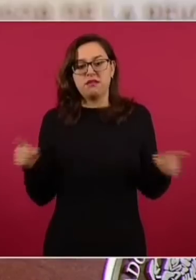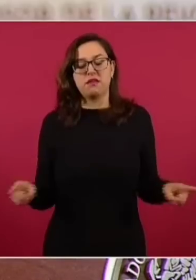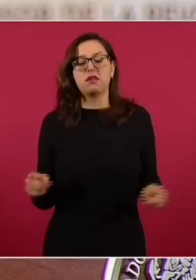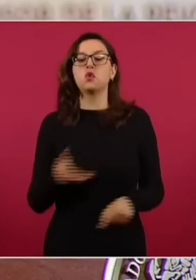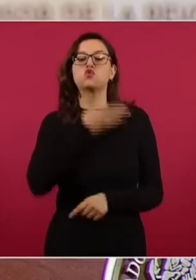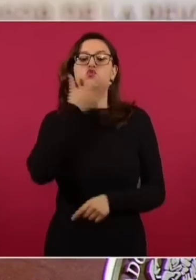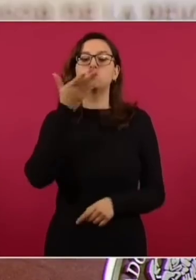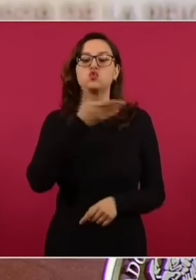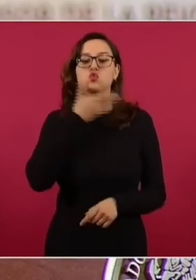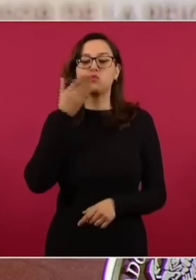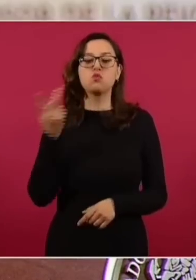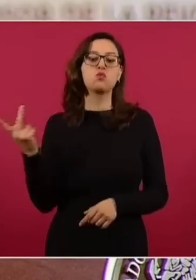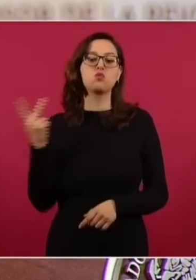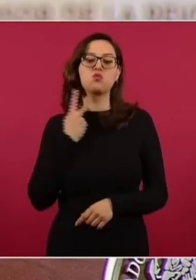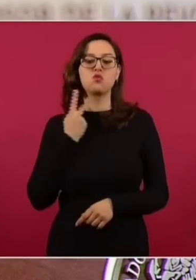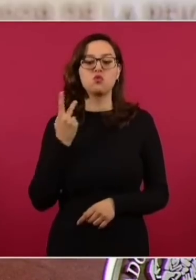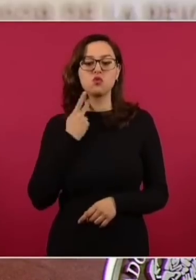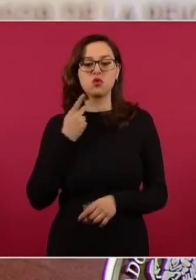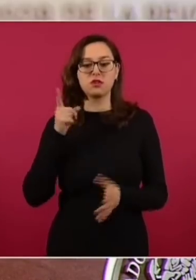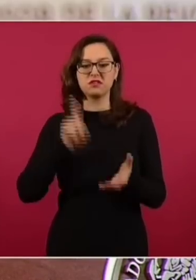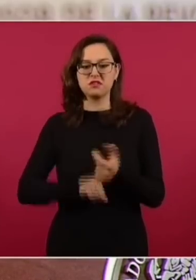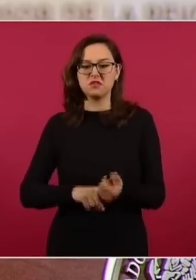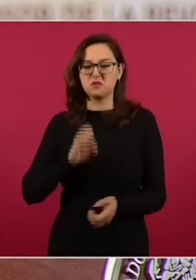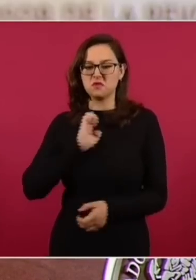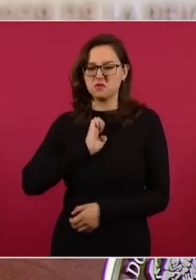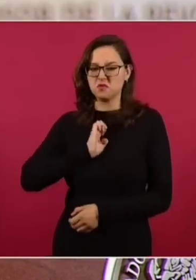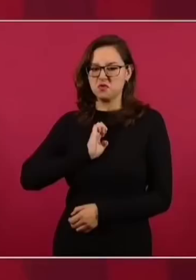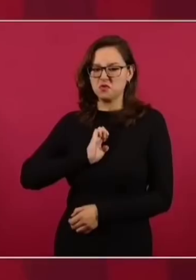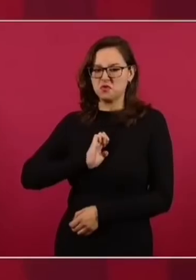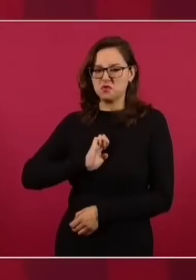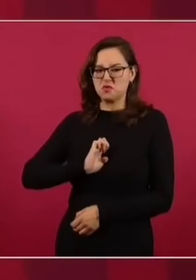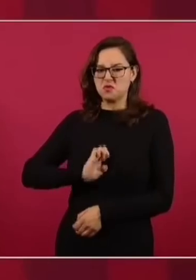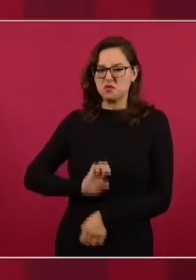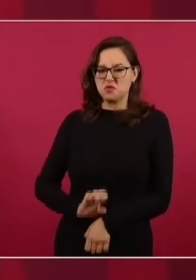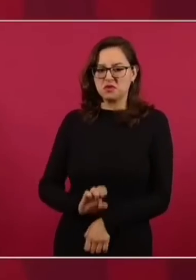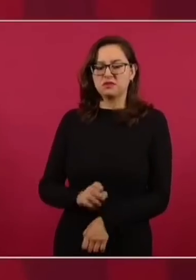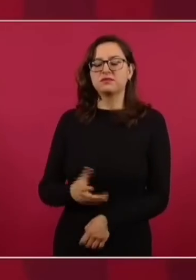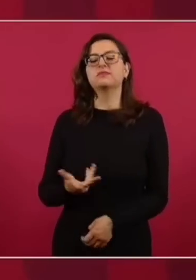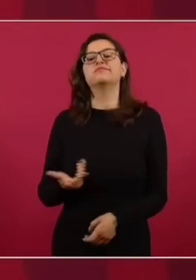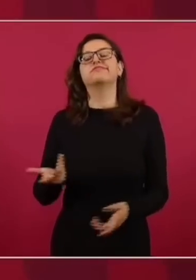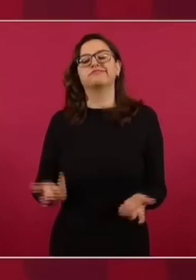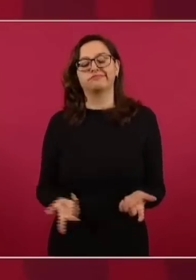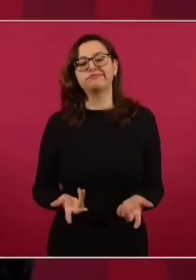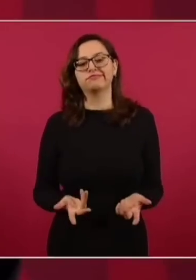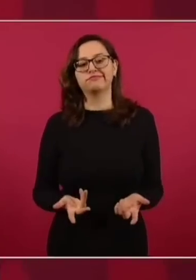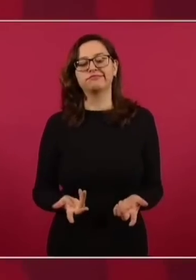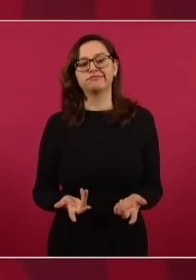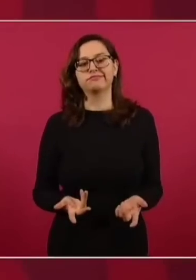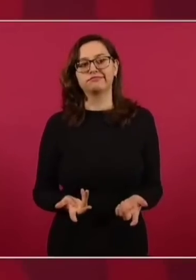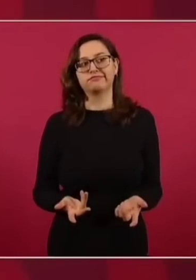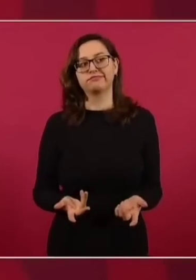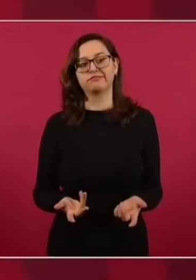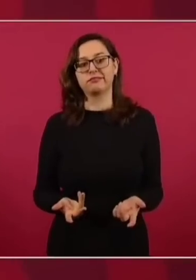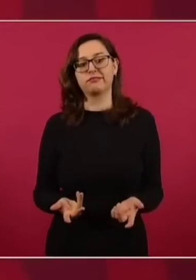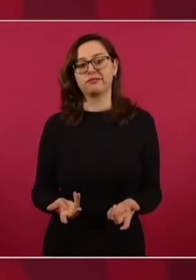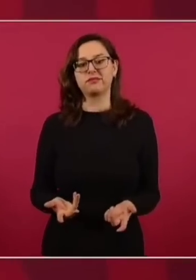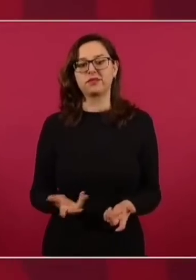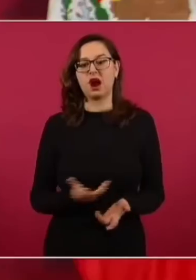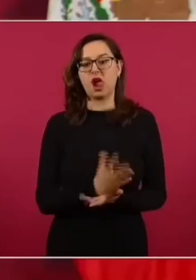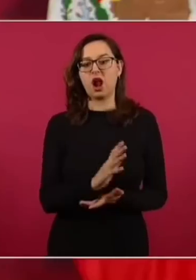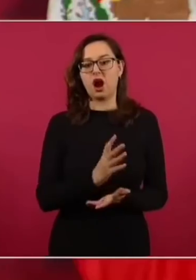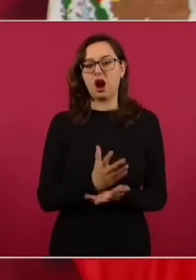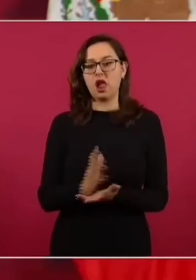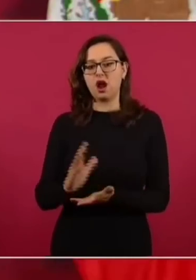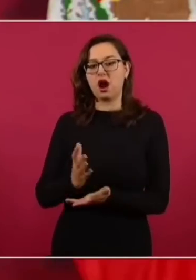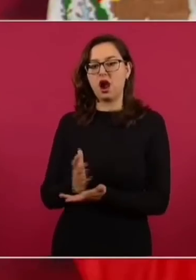se excluye.